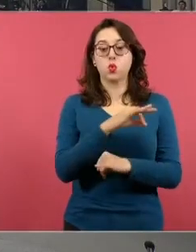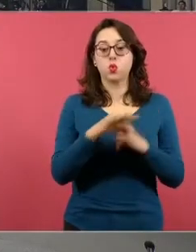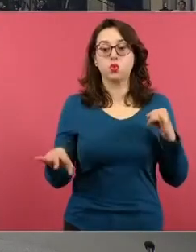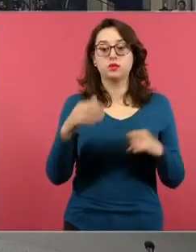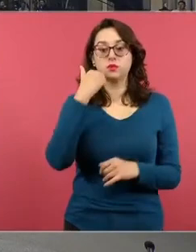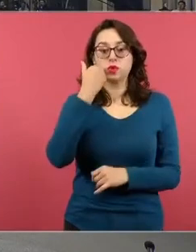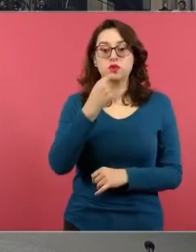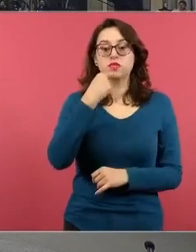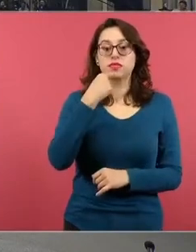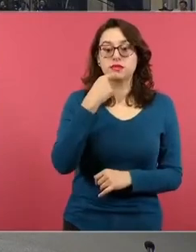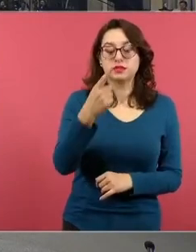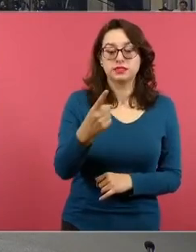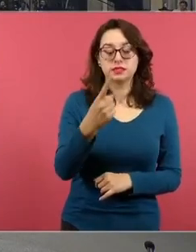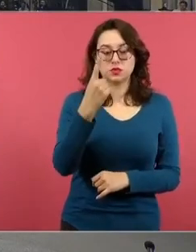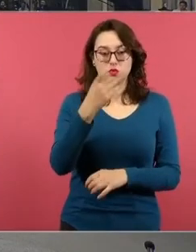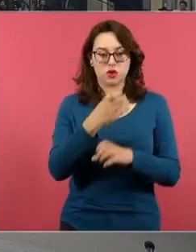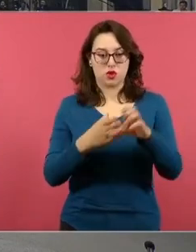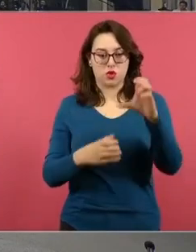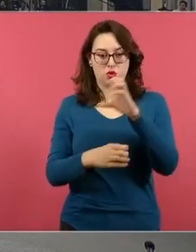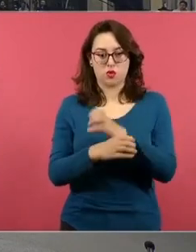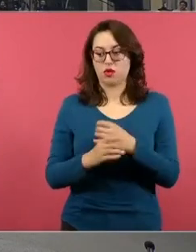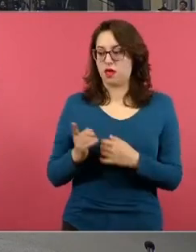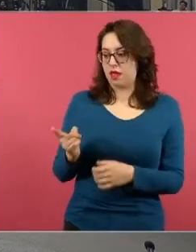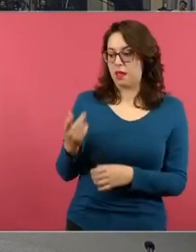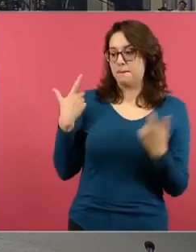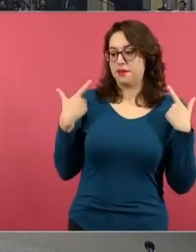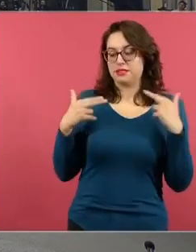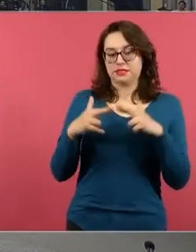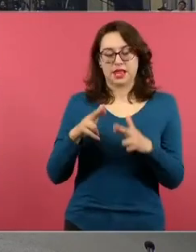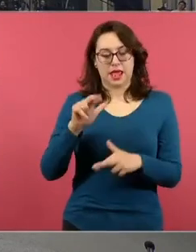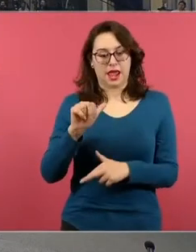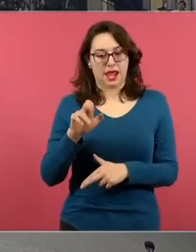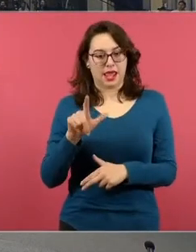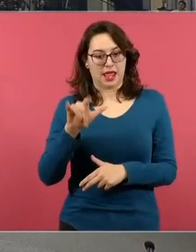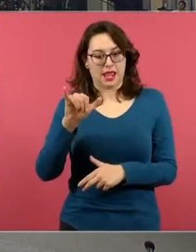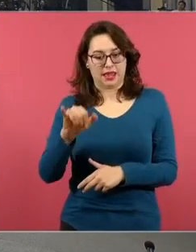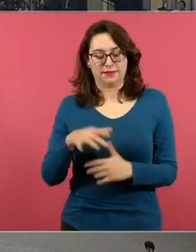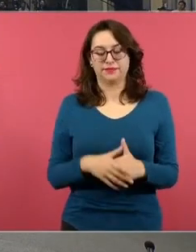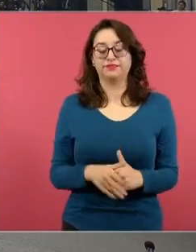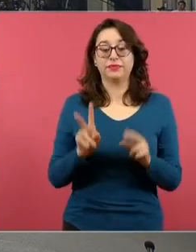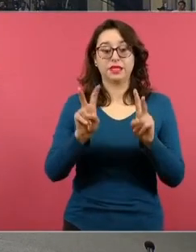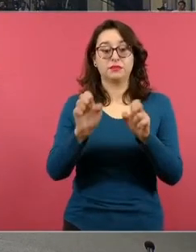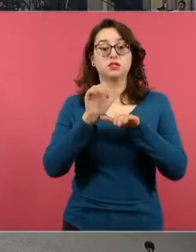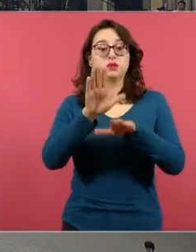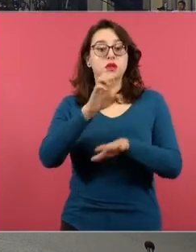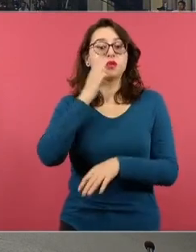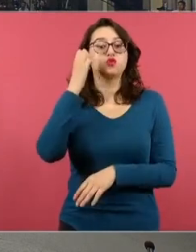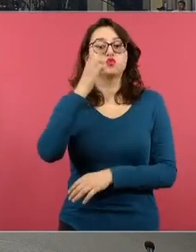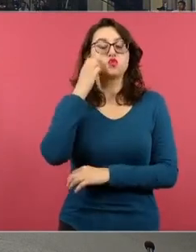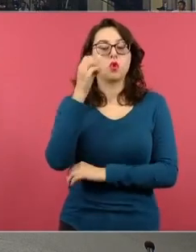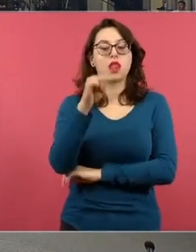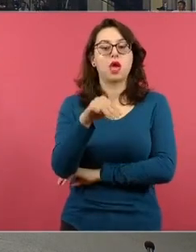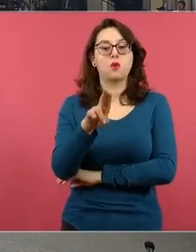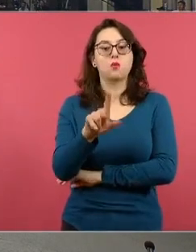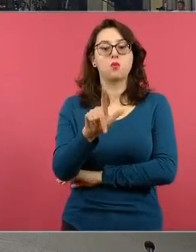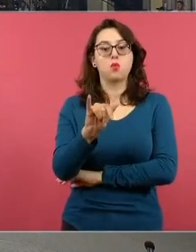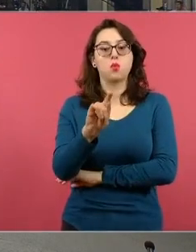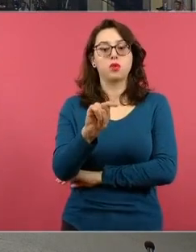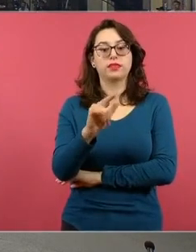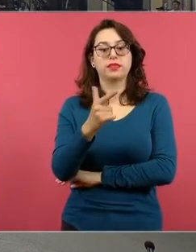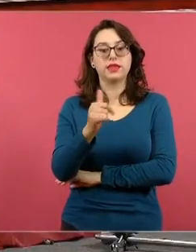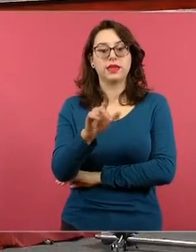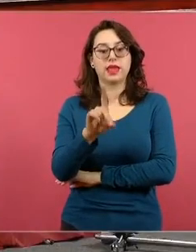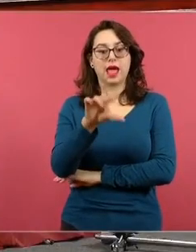comentario por la experiencia de la maestra Arely que tiene que ver con las escuelas multigrado es algo que a veces se dice pero